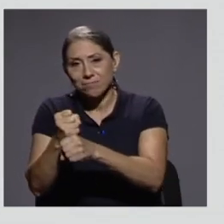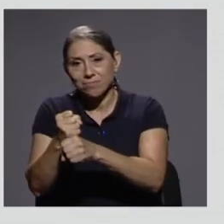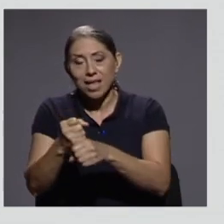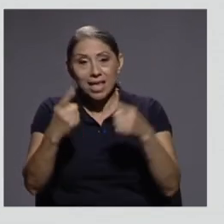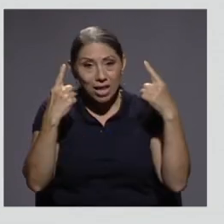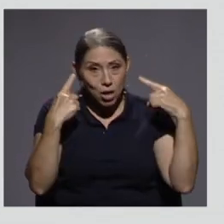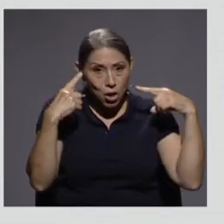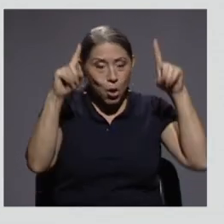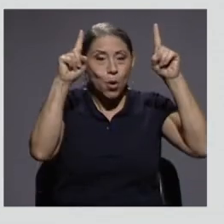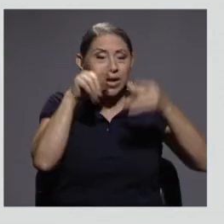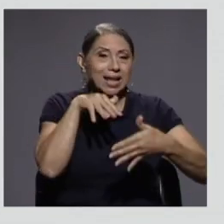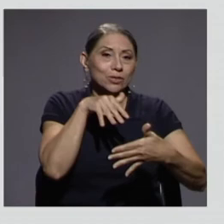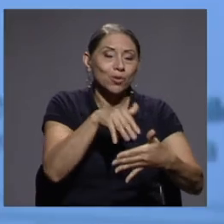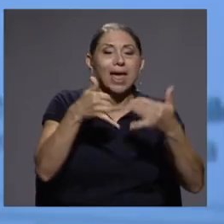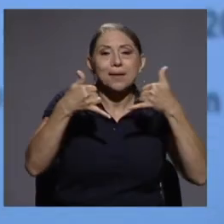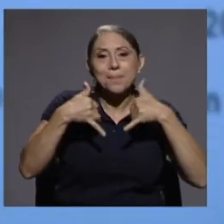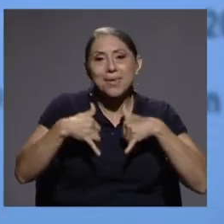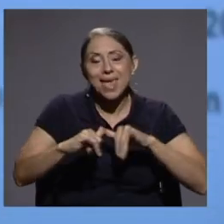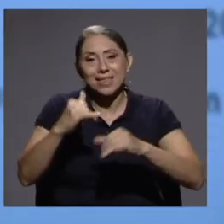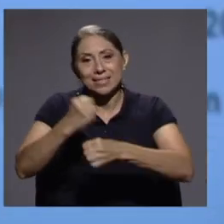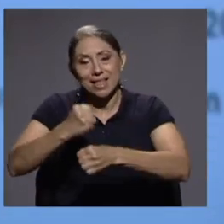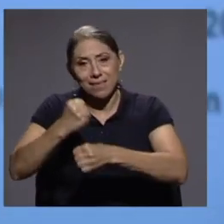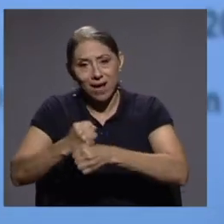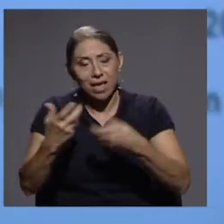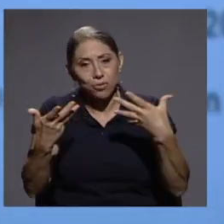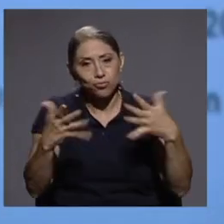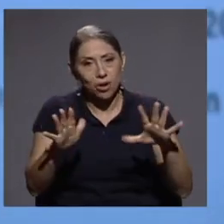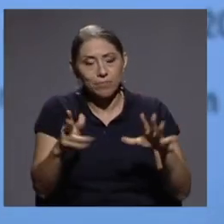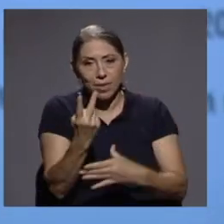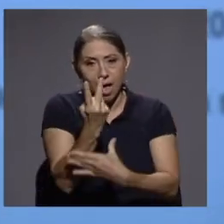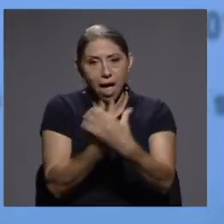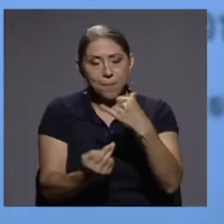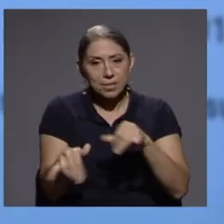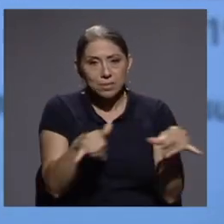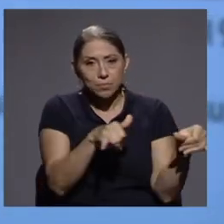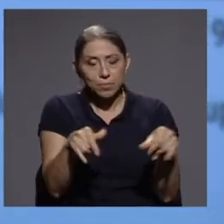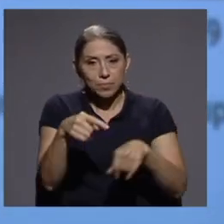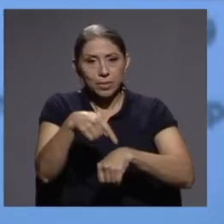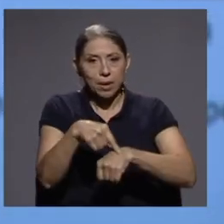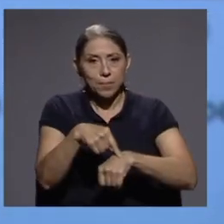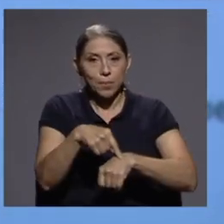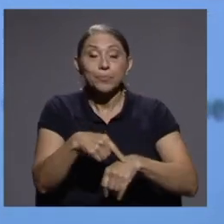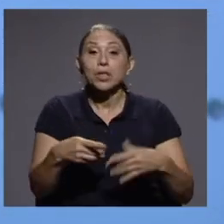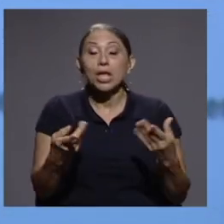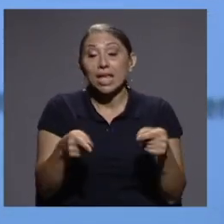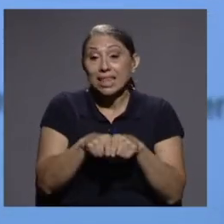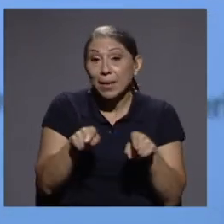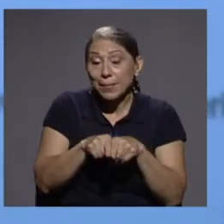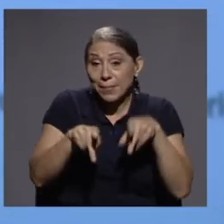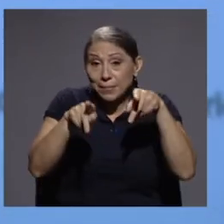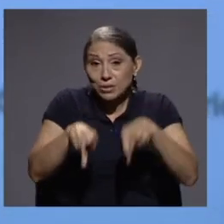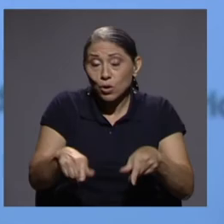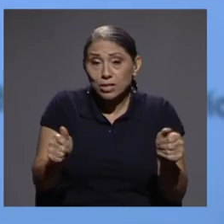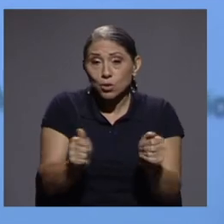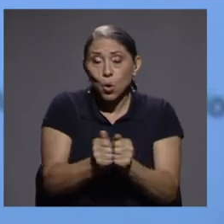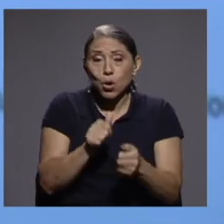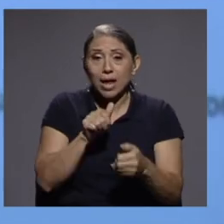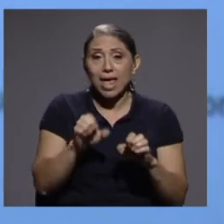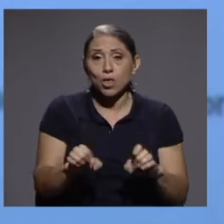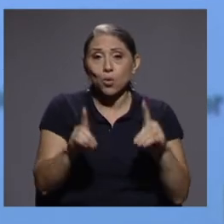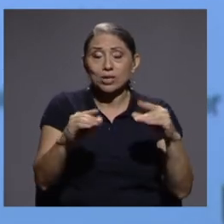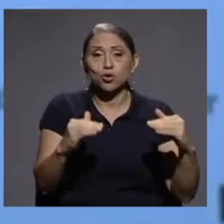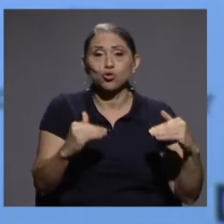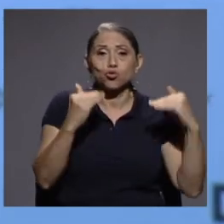mientras están trabajando, incorporados en el mercado laboral. Y hablando del mercado laboral, las personas con educación superior, en